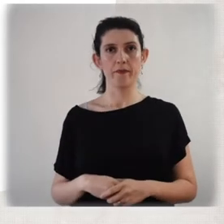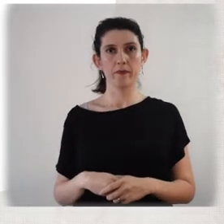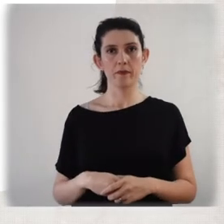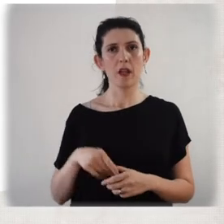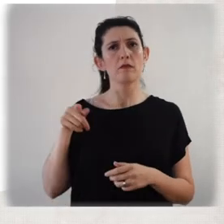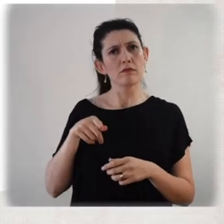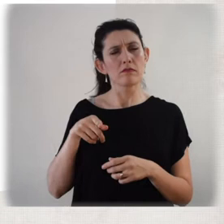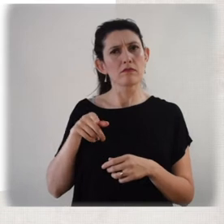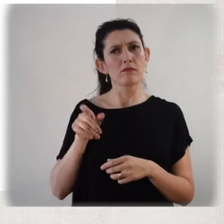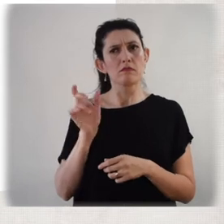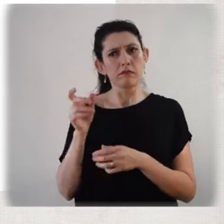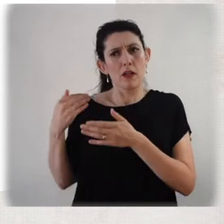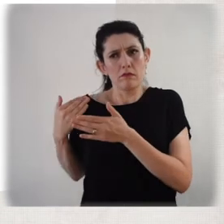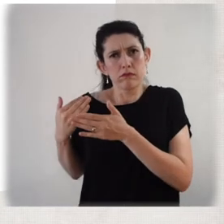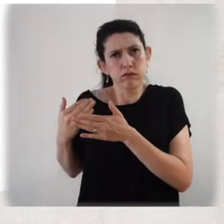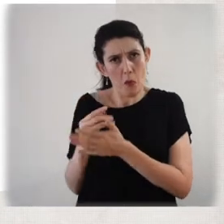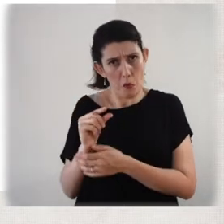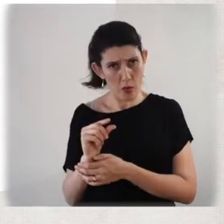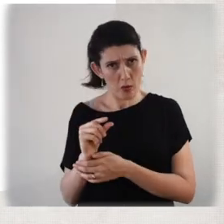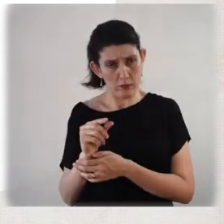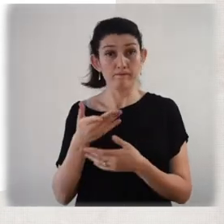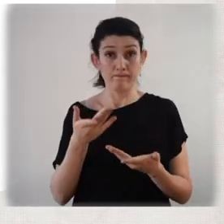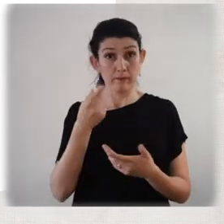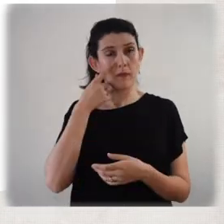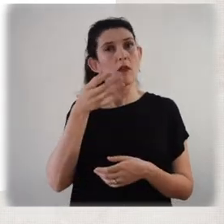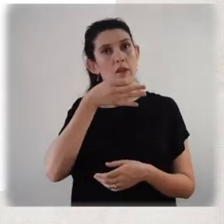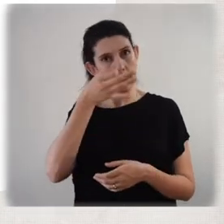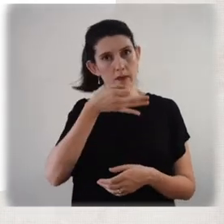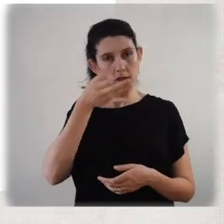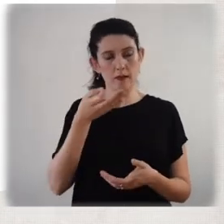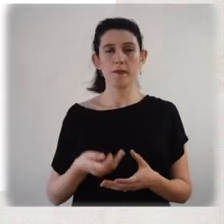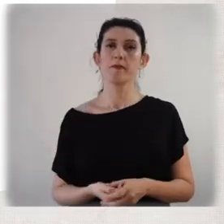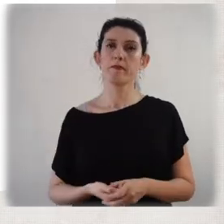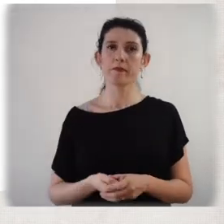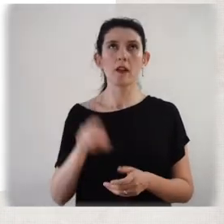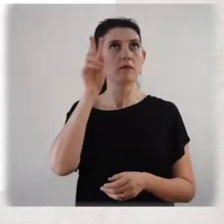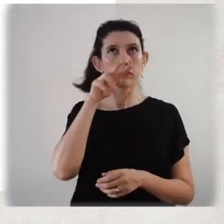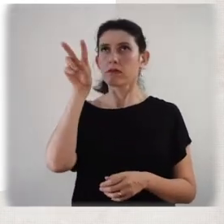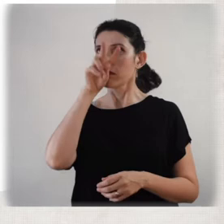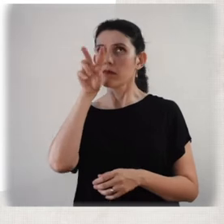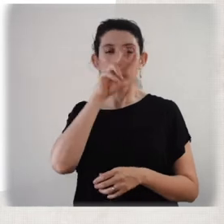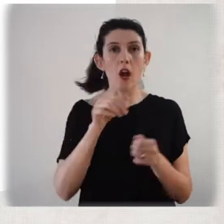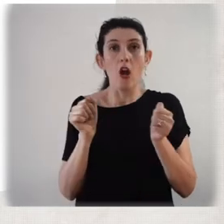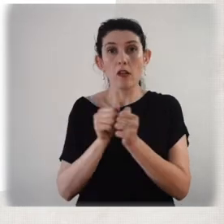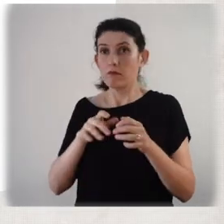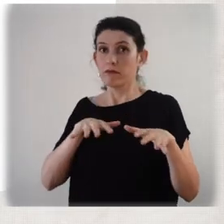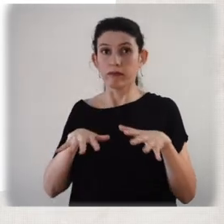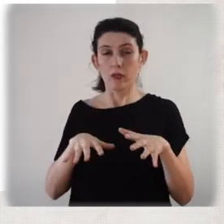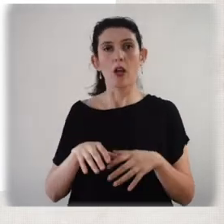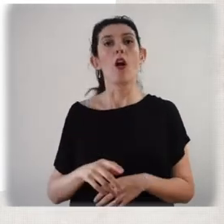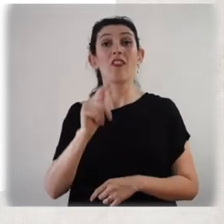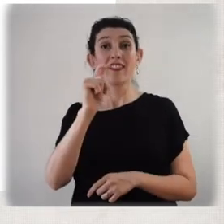poco tiempo? Escucha lo que vamos a contarte. El trastorno por déficit atencional con hiperactividad, o TDAH, es uno de los